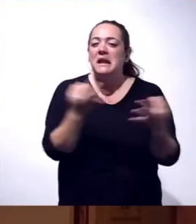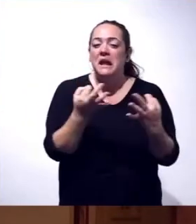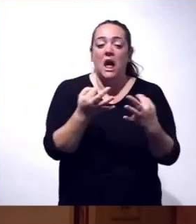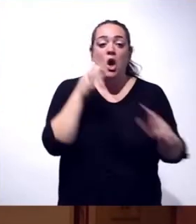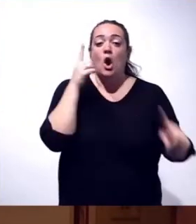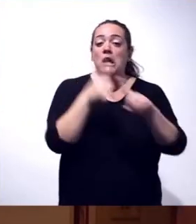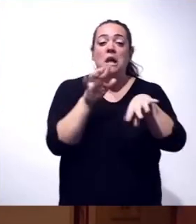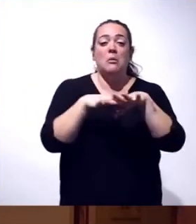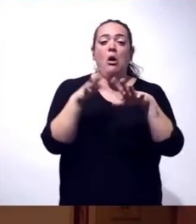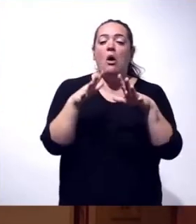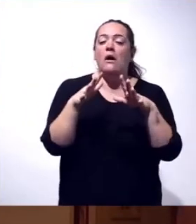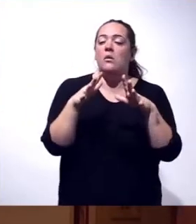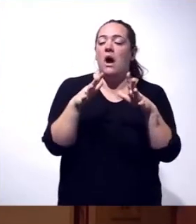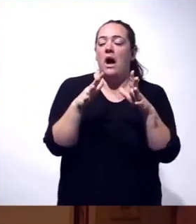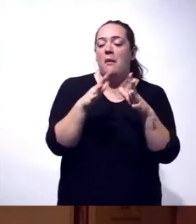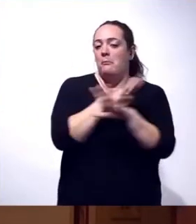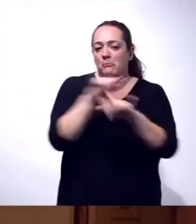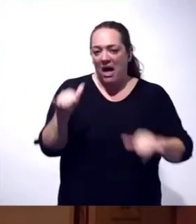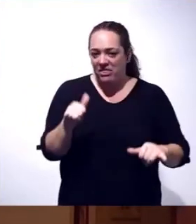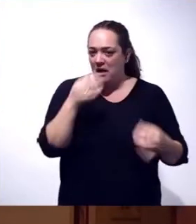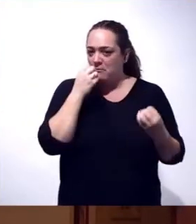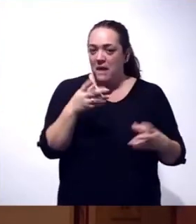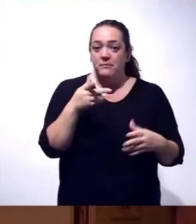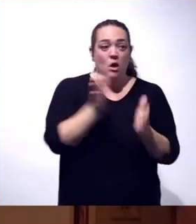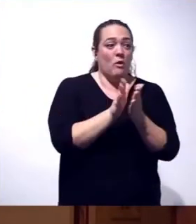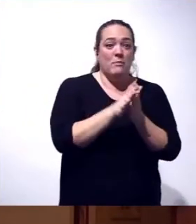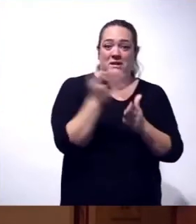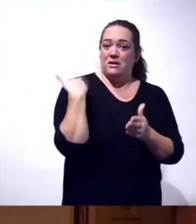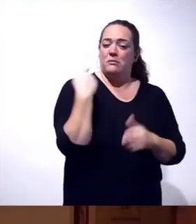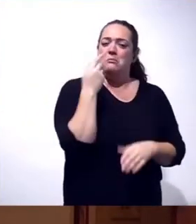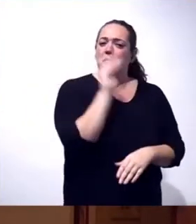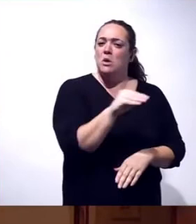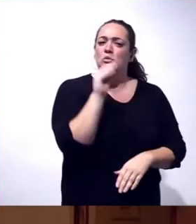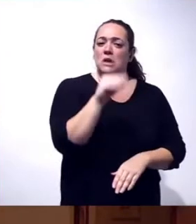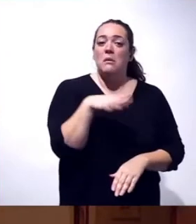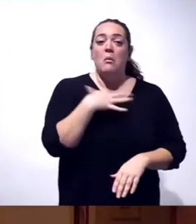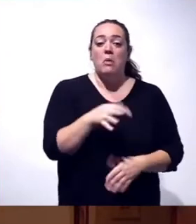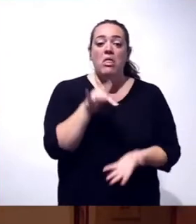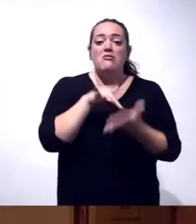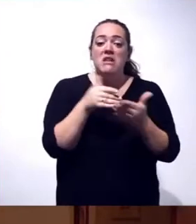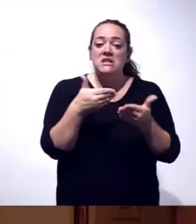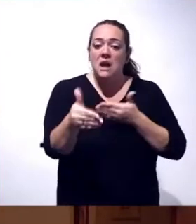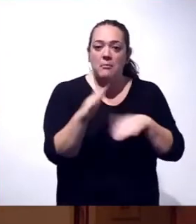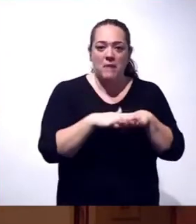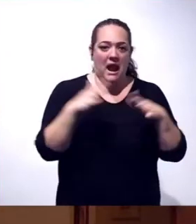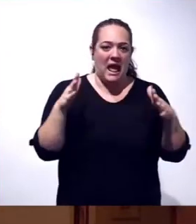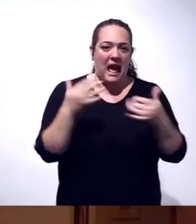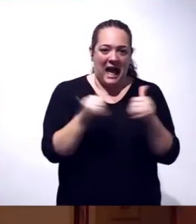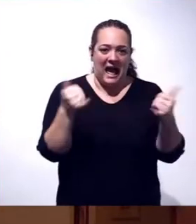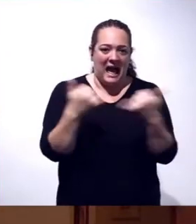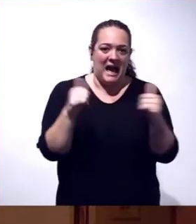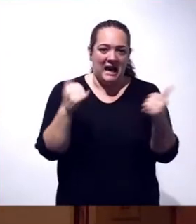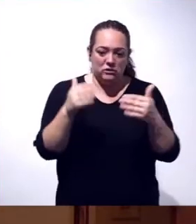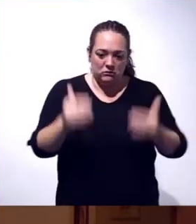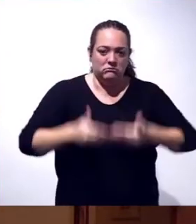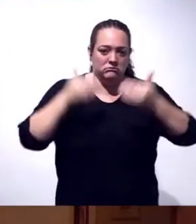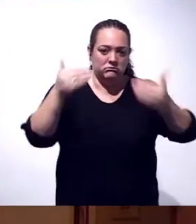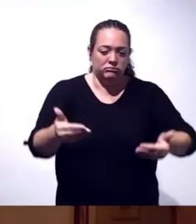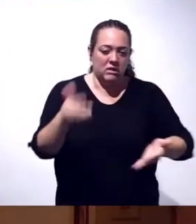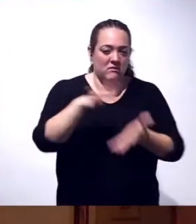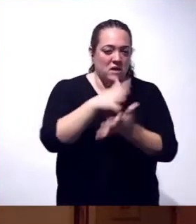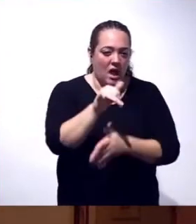reine la cordura? Y mi compañero le preguntaba si puede haber fechas para estos actos que se aplazan.